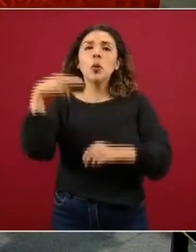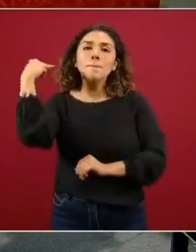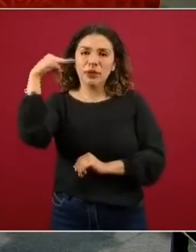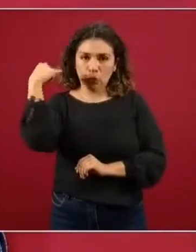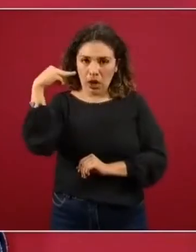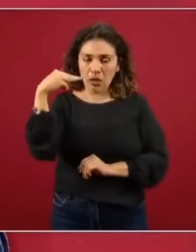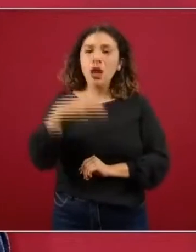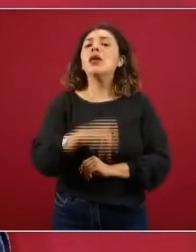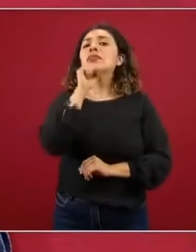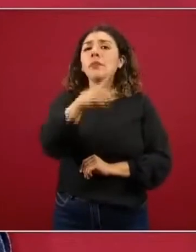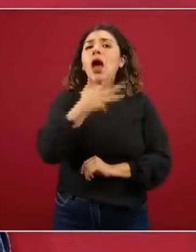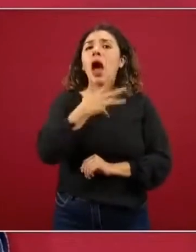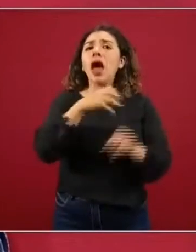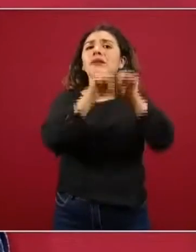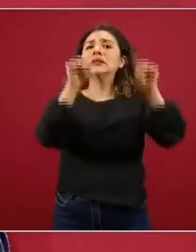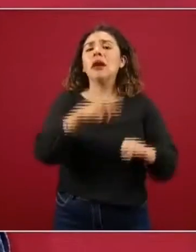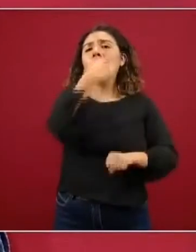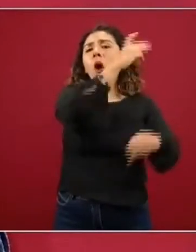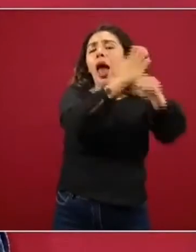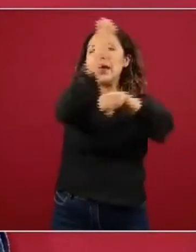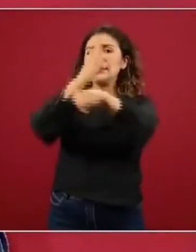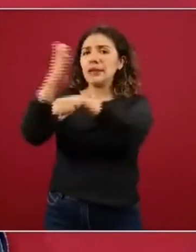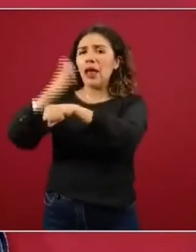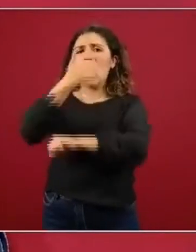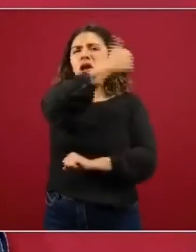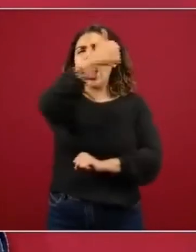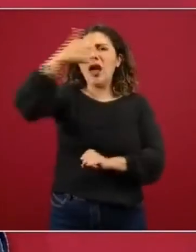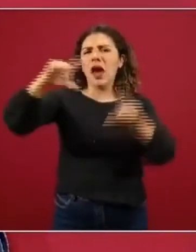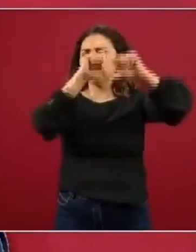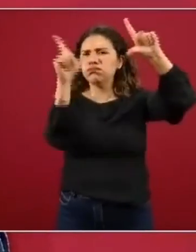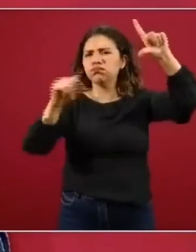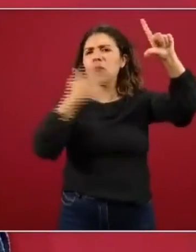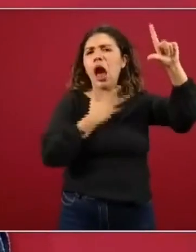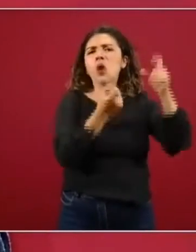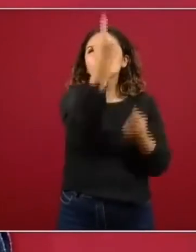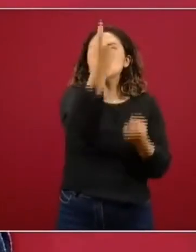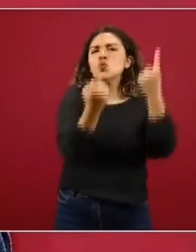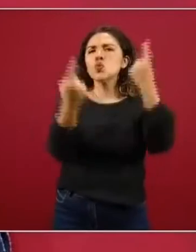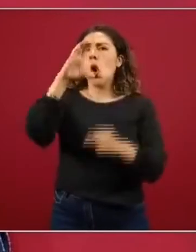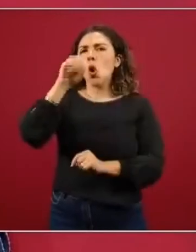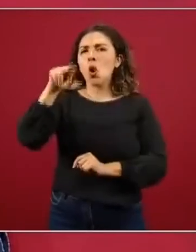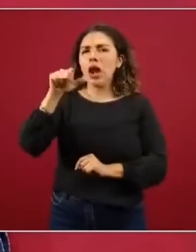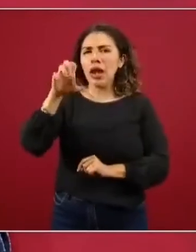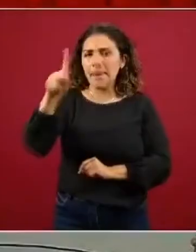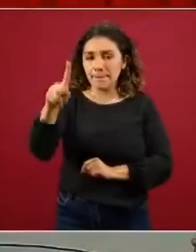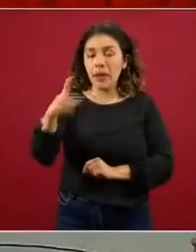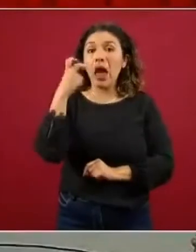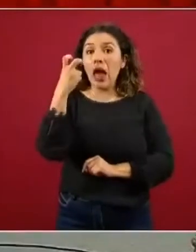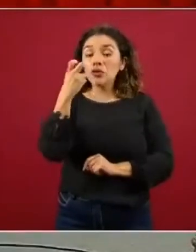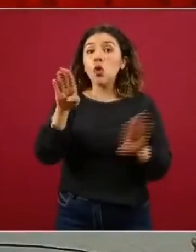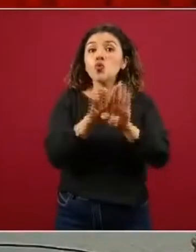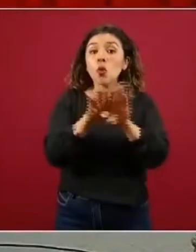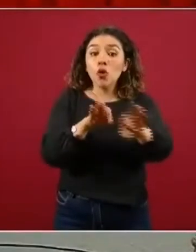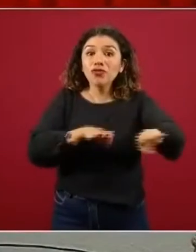también hay sistemas estatales en cada entidad de la república hay un conalep las relaciones de trabajo